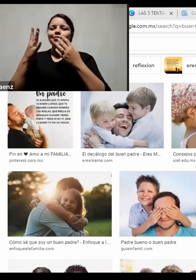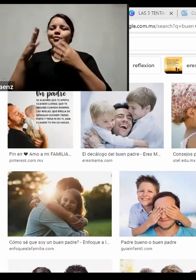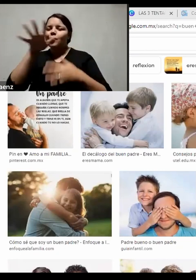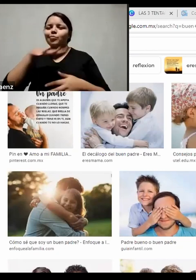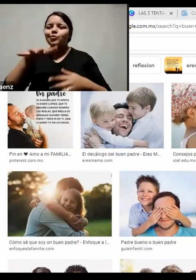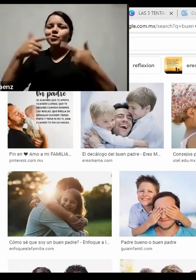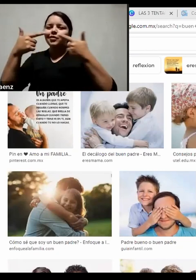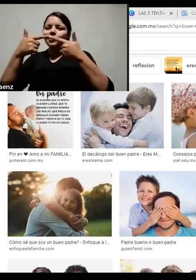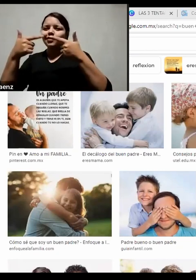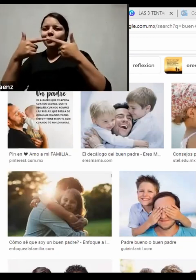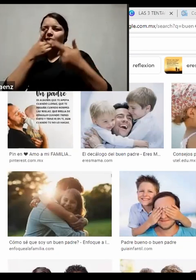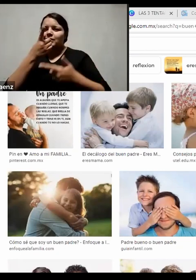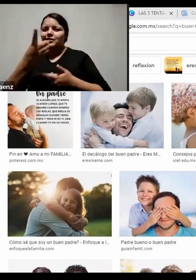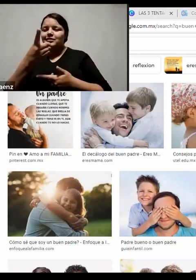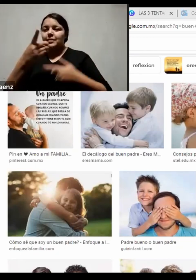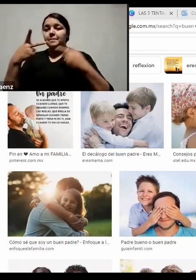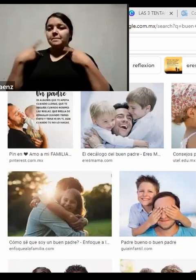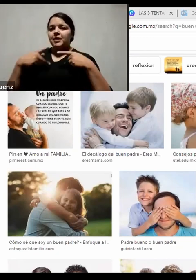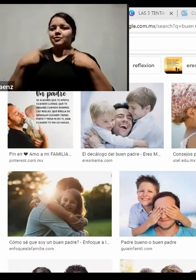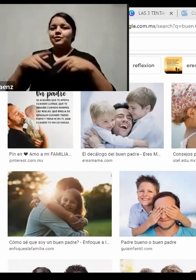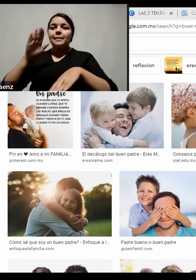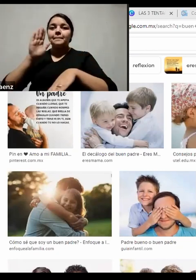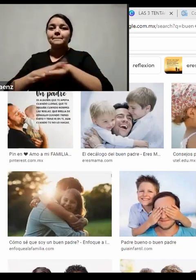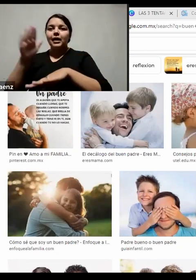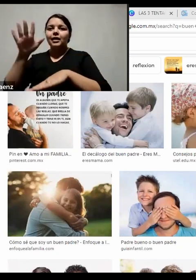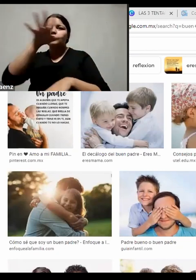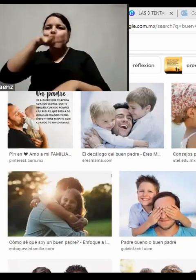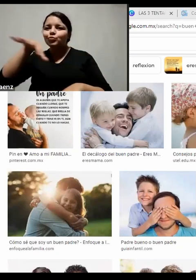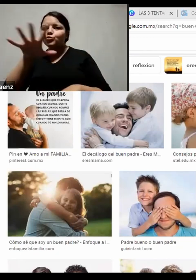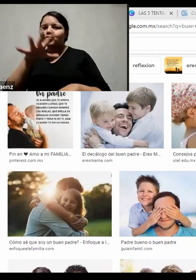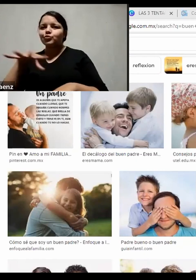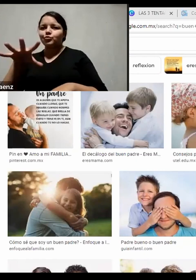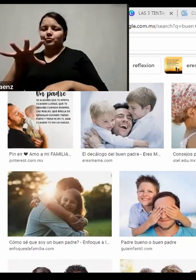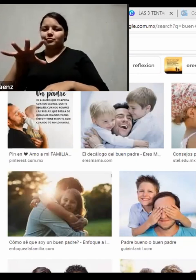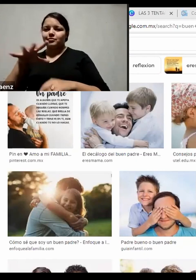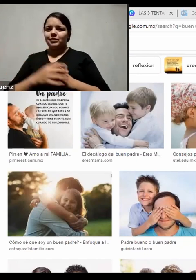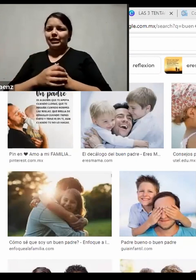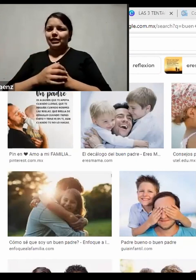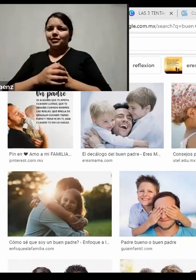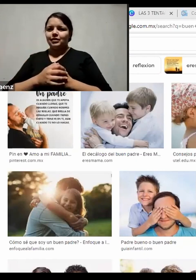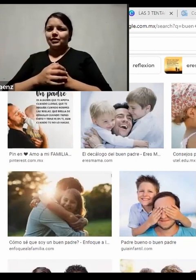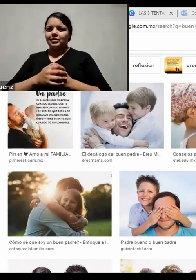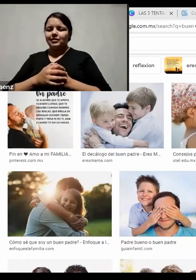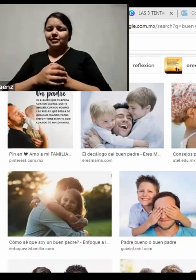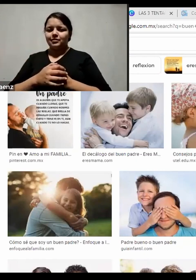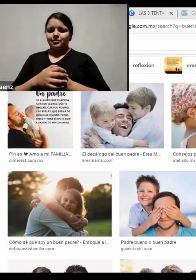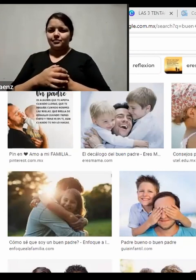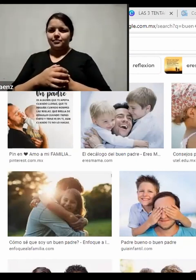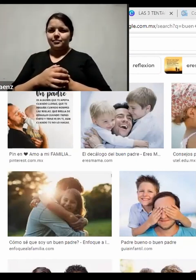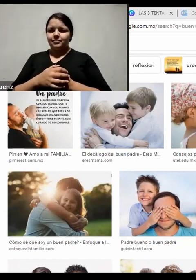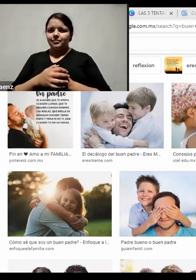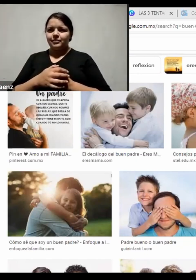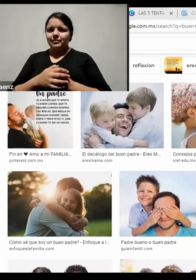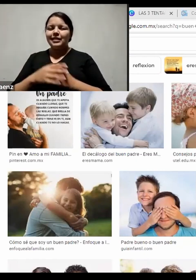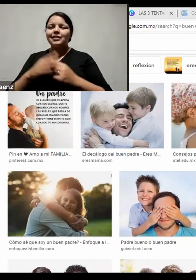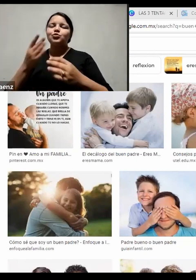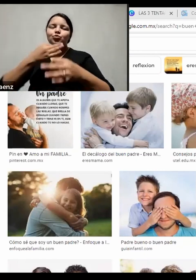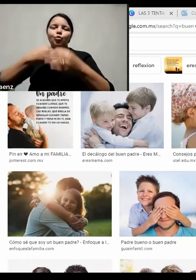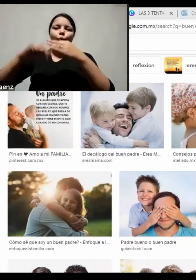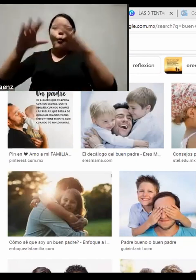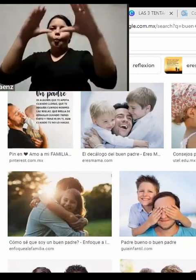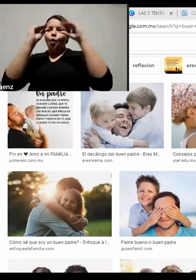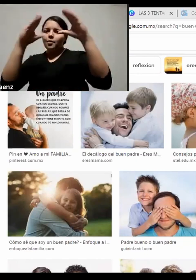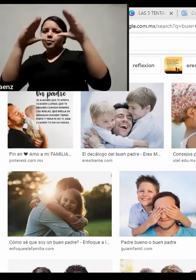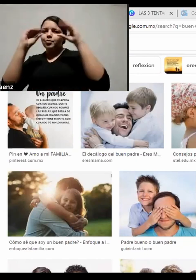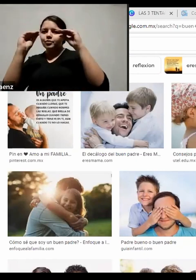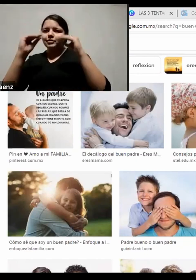que van a encontrar es lo que la gente más busca. Y esto es una cultura. Es decir, aprendemos a que